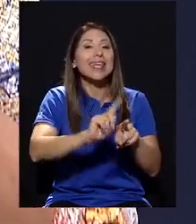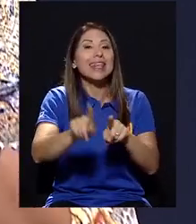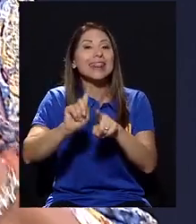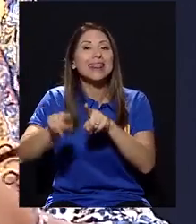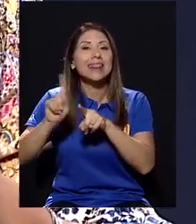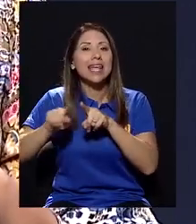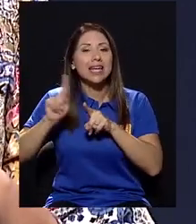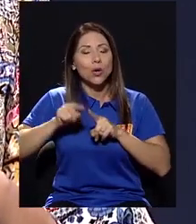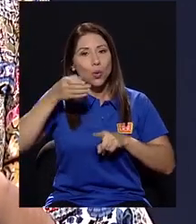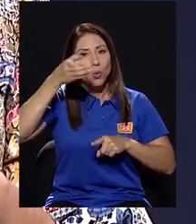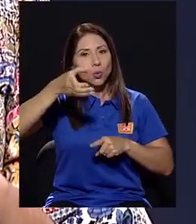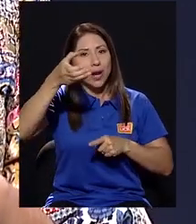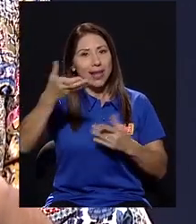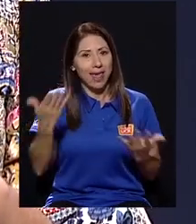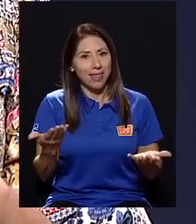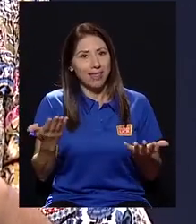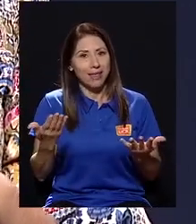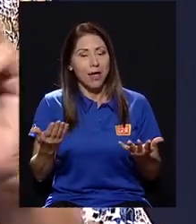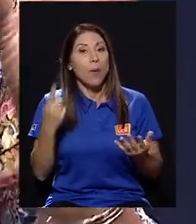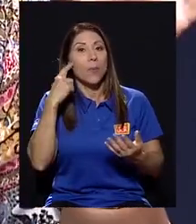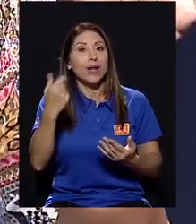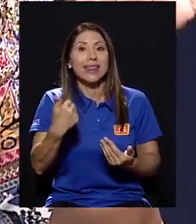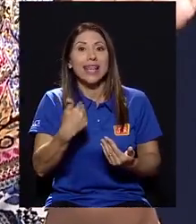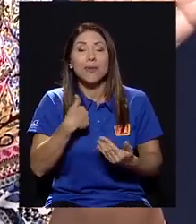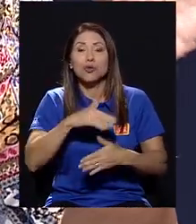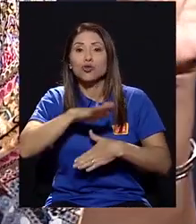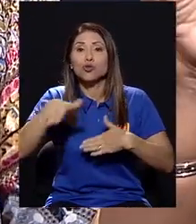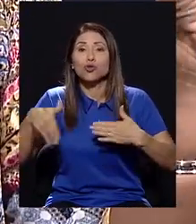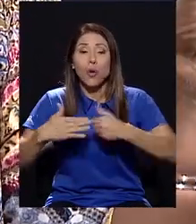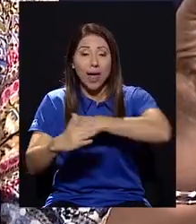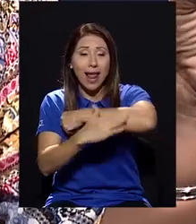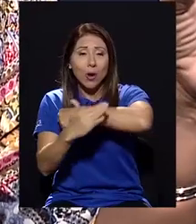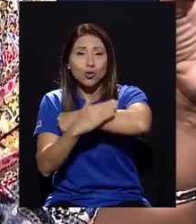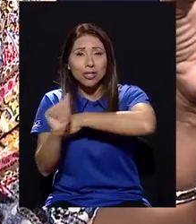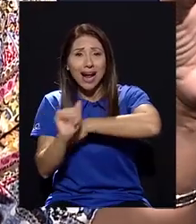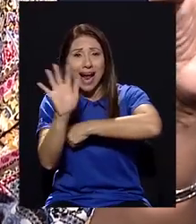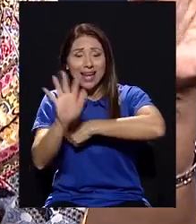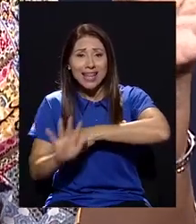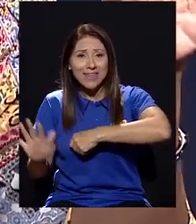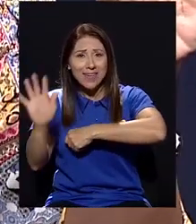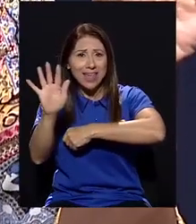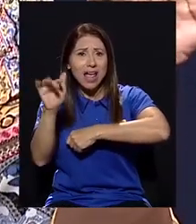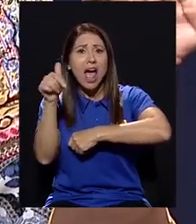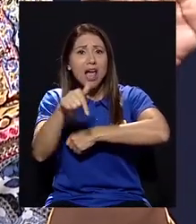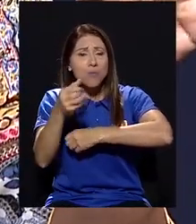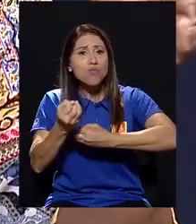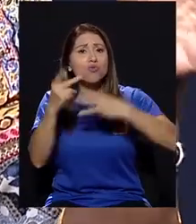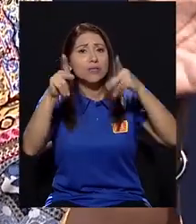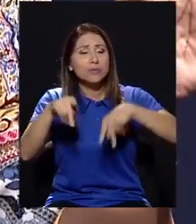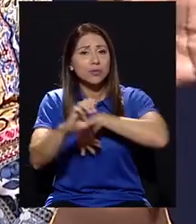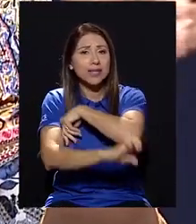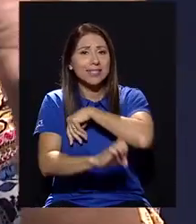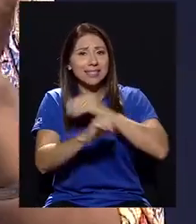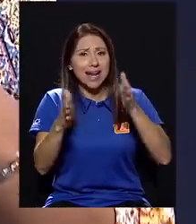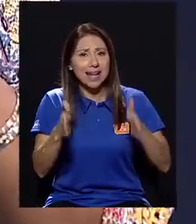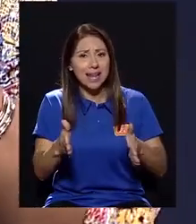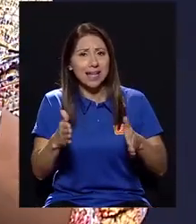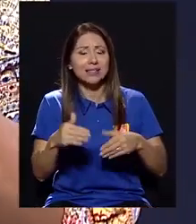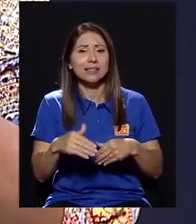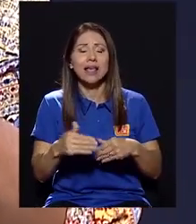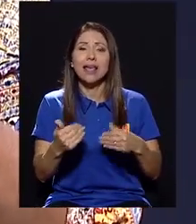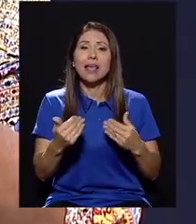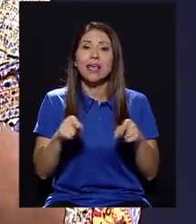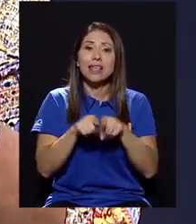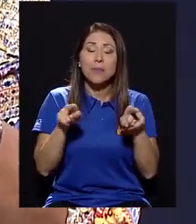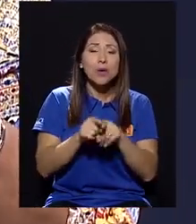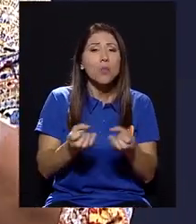esa interculturalidad, diría yo más bien, porque tenemos toda la costa caribe, que hay mucho extranjero, y tenemos